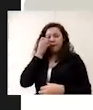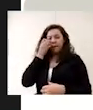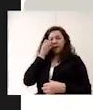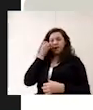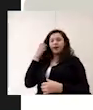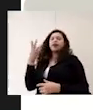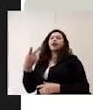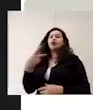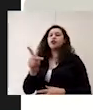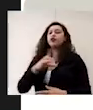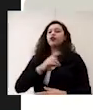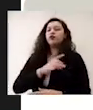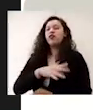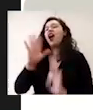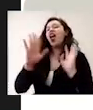minimizar sus miedos